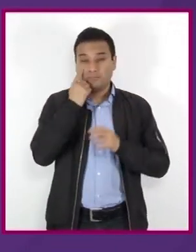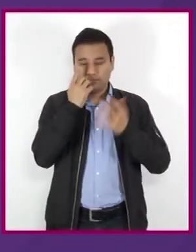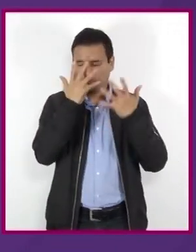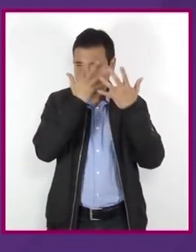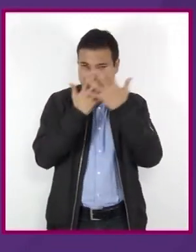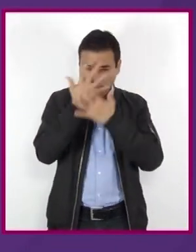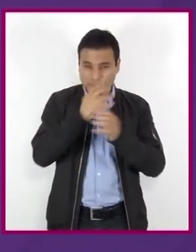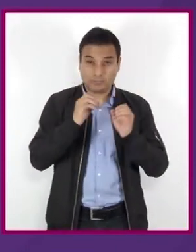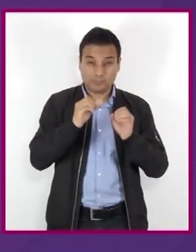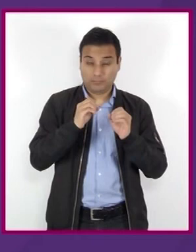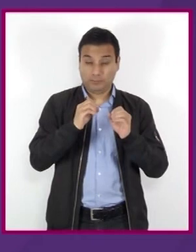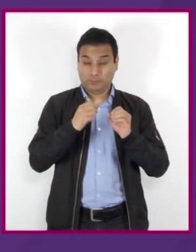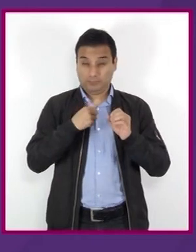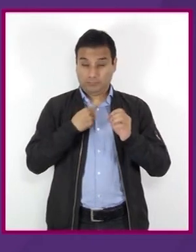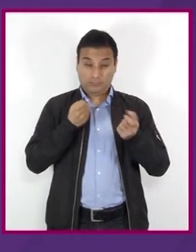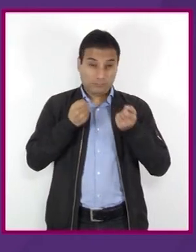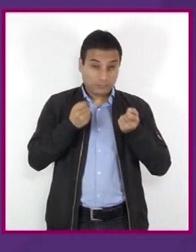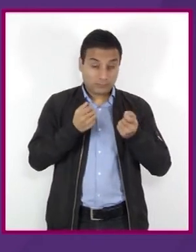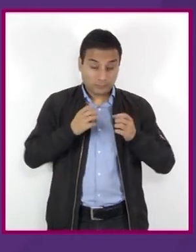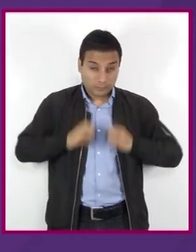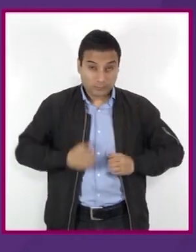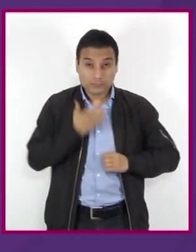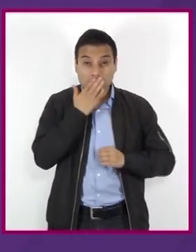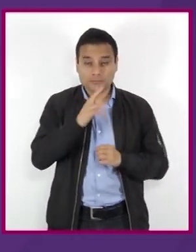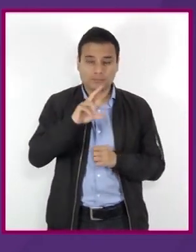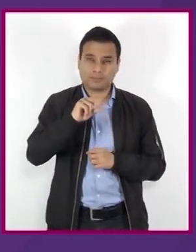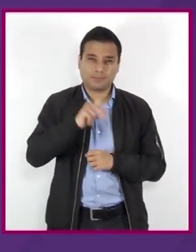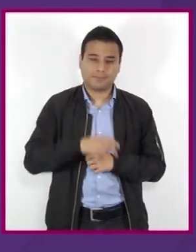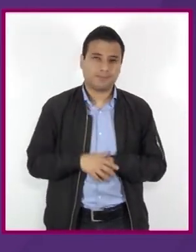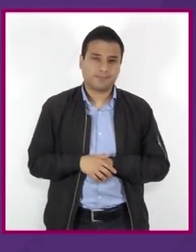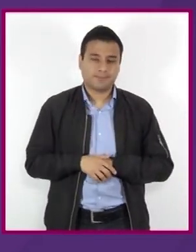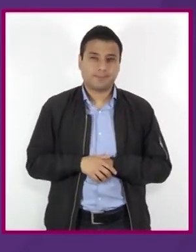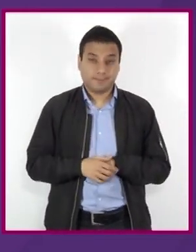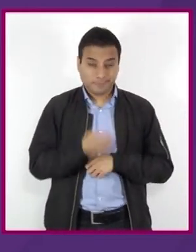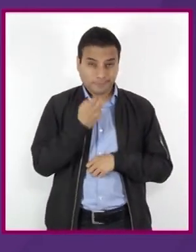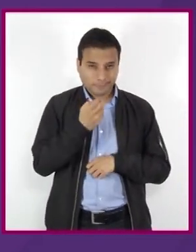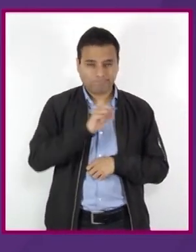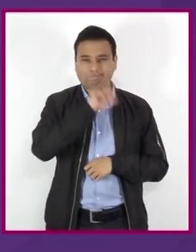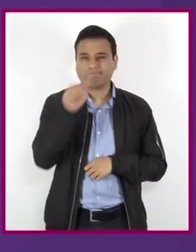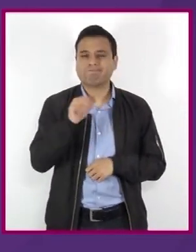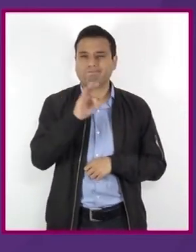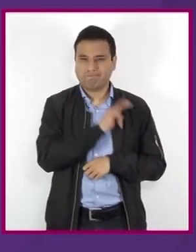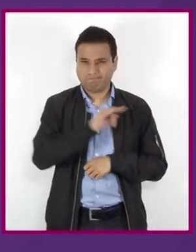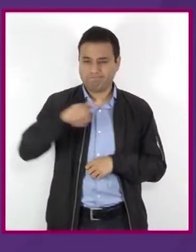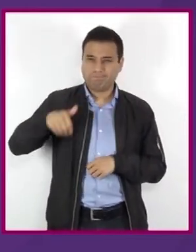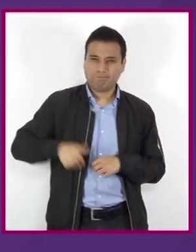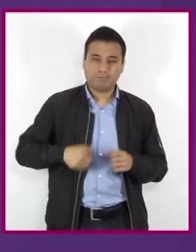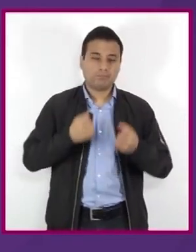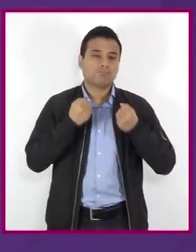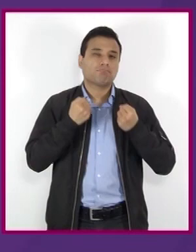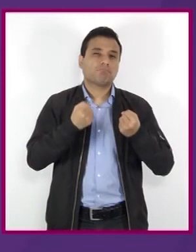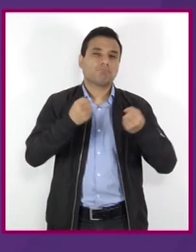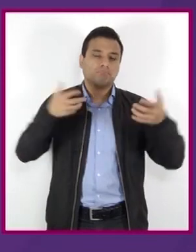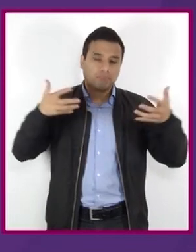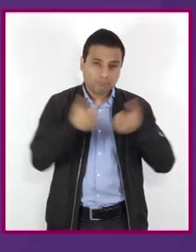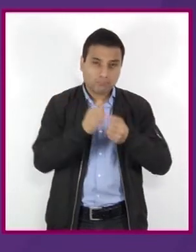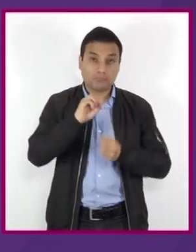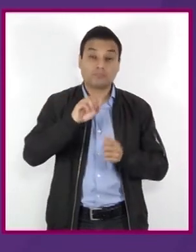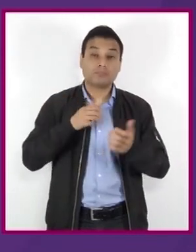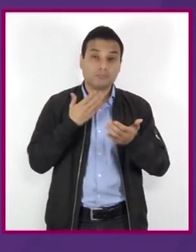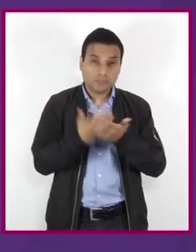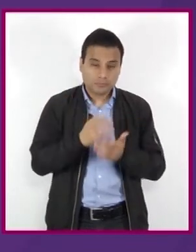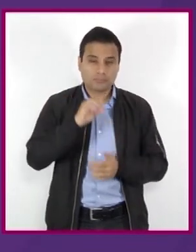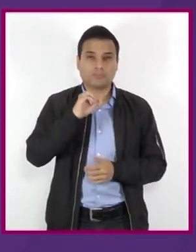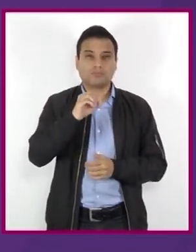la falta de coordinación y la disminución de los reflejos, lo que puede provocar accidentes automovilísticos, caídas y